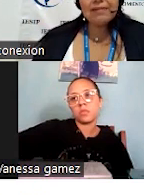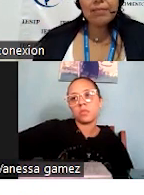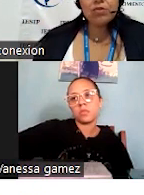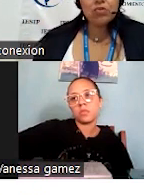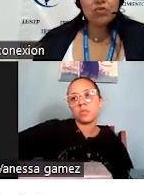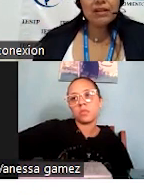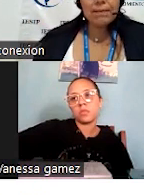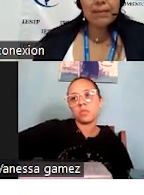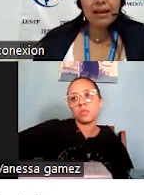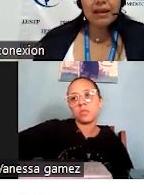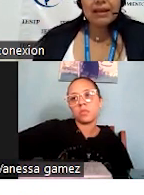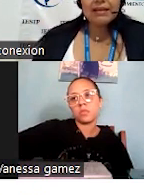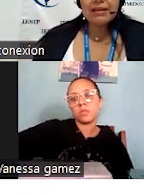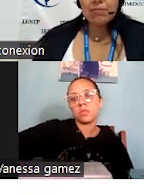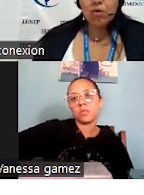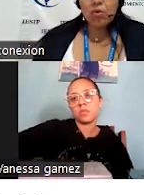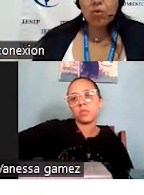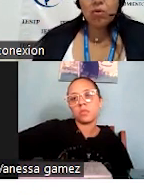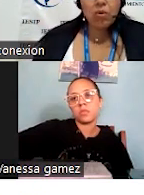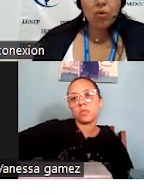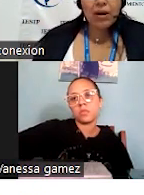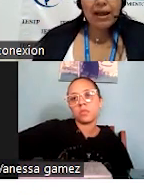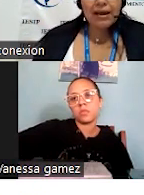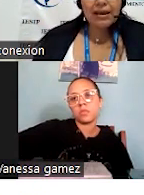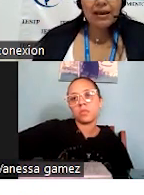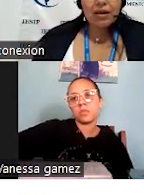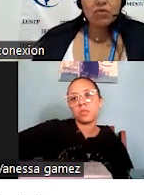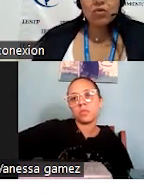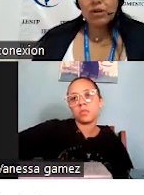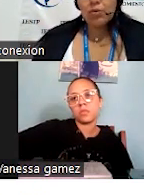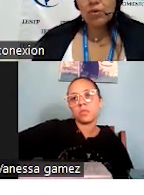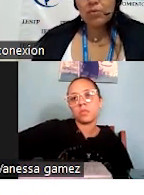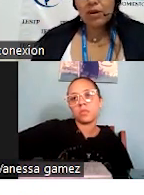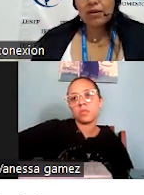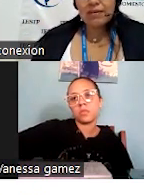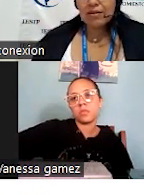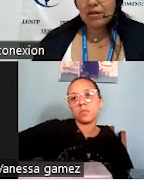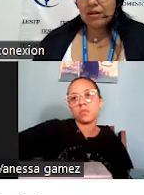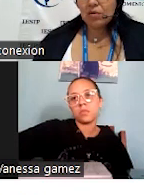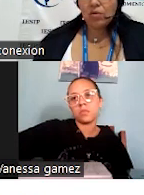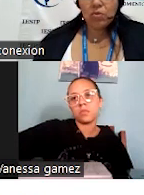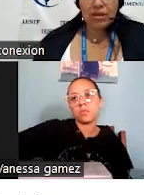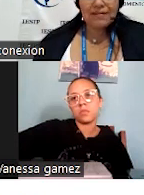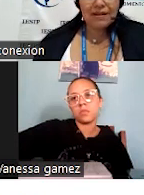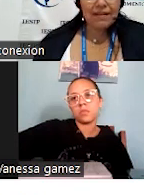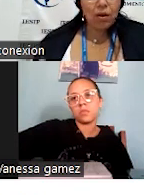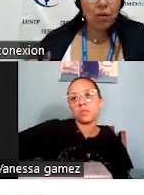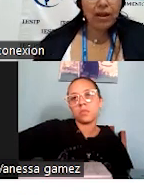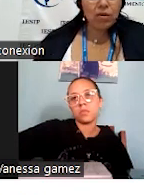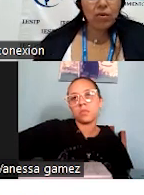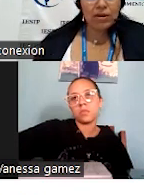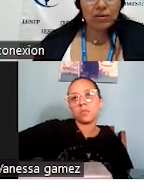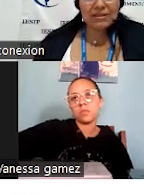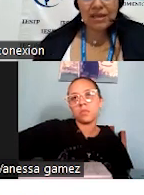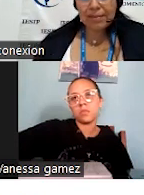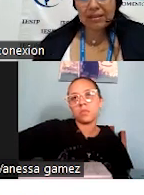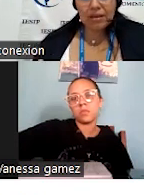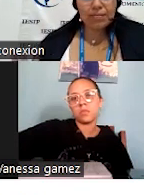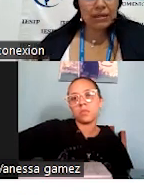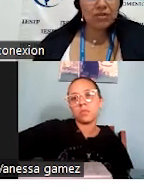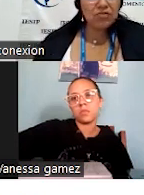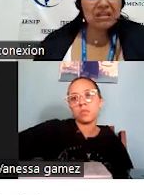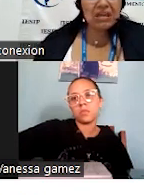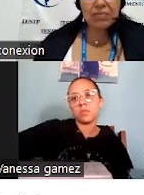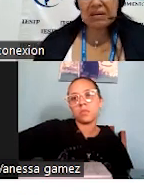es pollo en brasa, pero entonces también tenemos un, un área donde podemos, este, tener un, una sala de juegos o algo así,